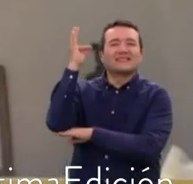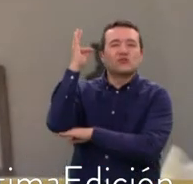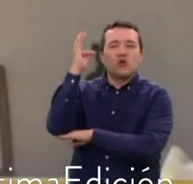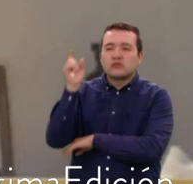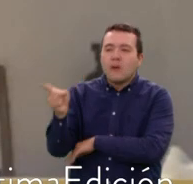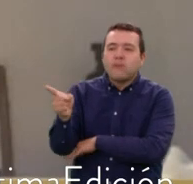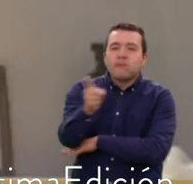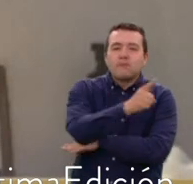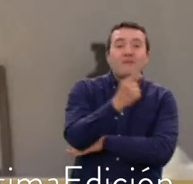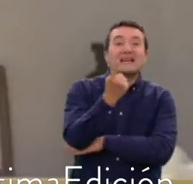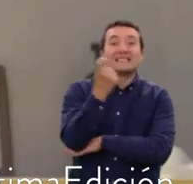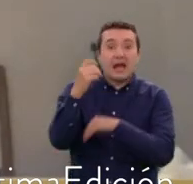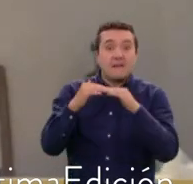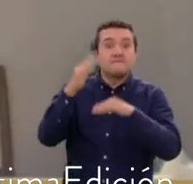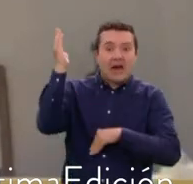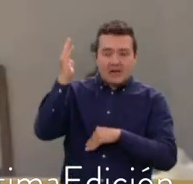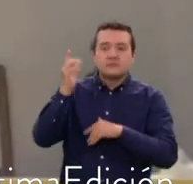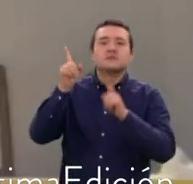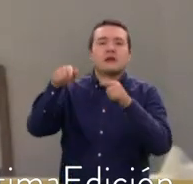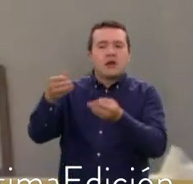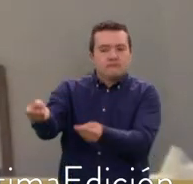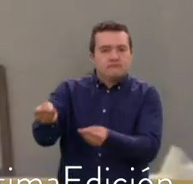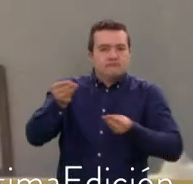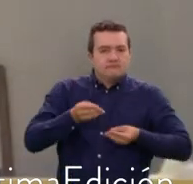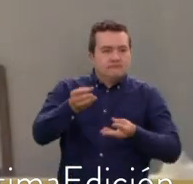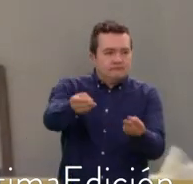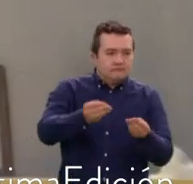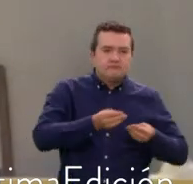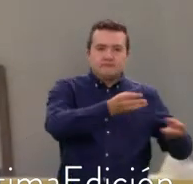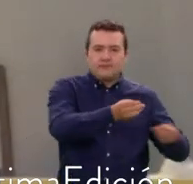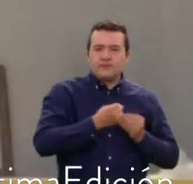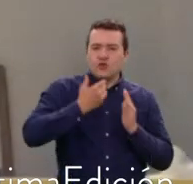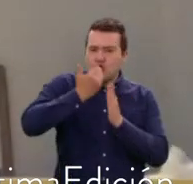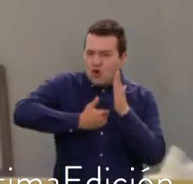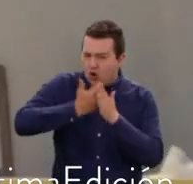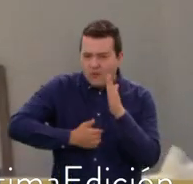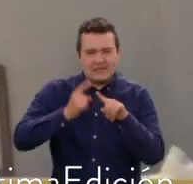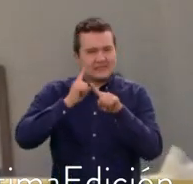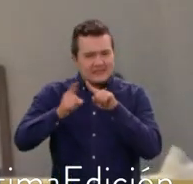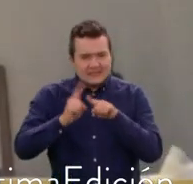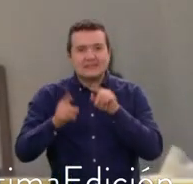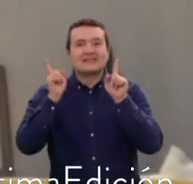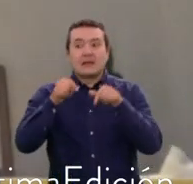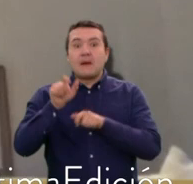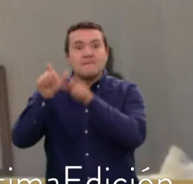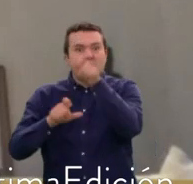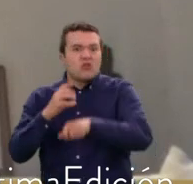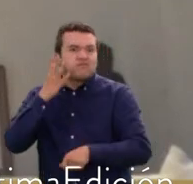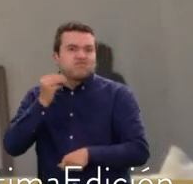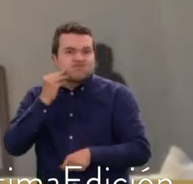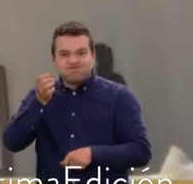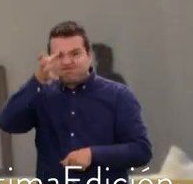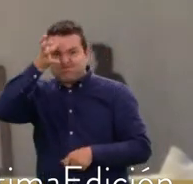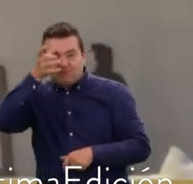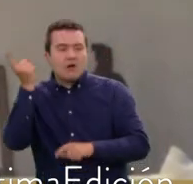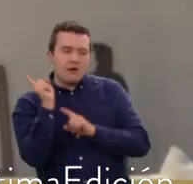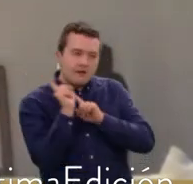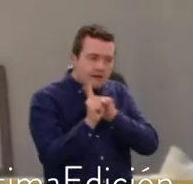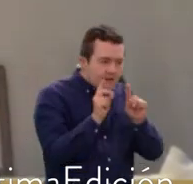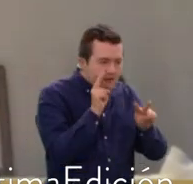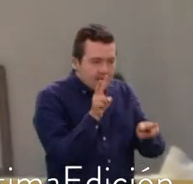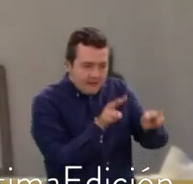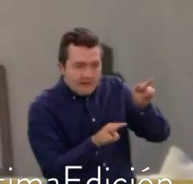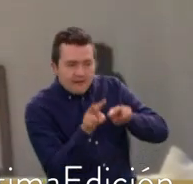documentos que fueron y que están allegados aquí en el proceso, pruebas periciales, se encontró que